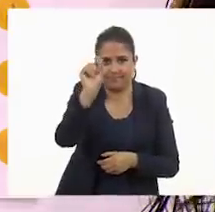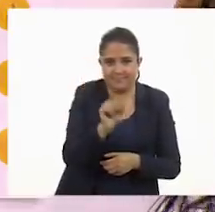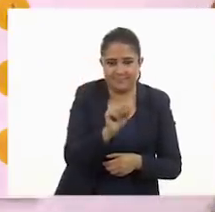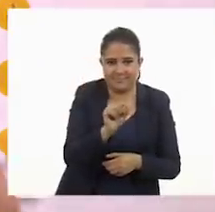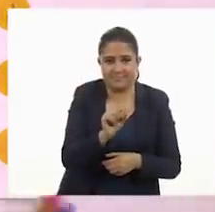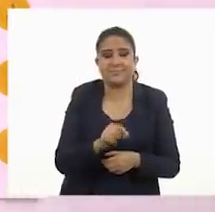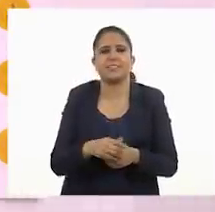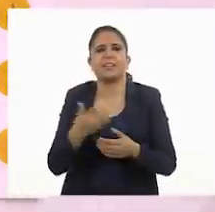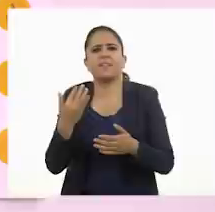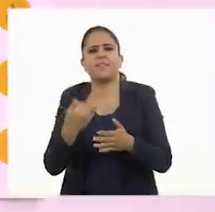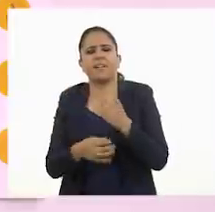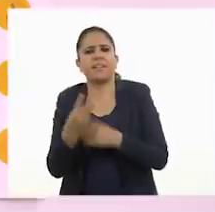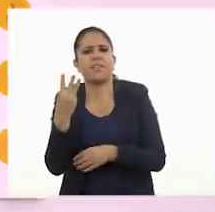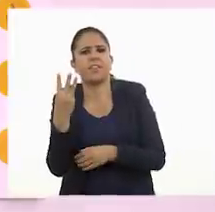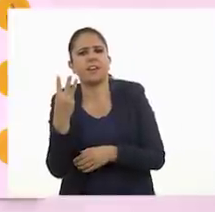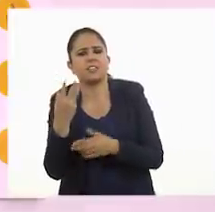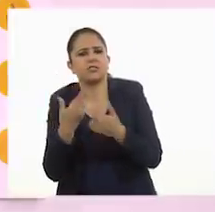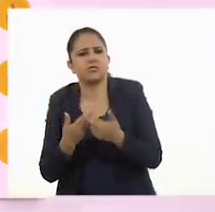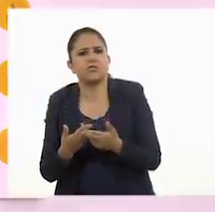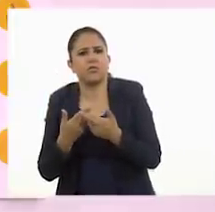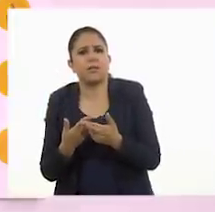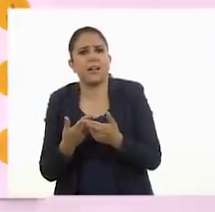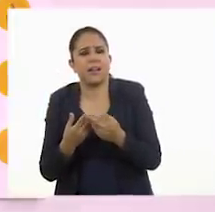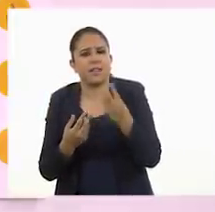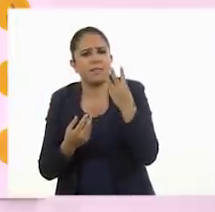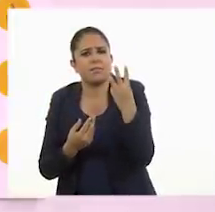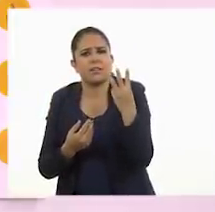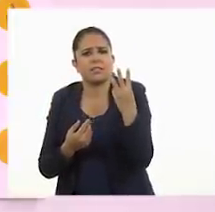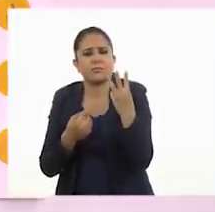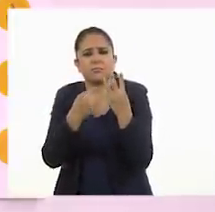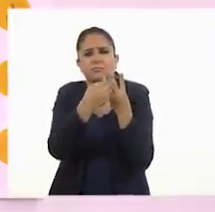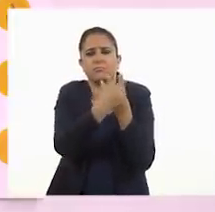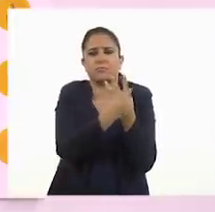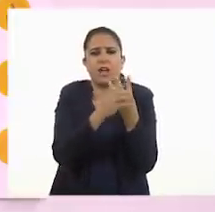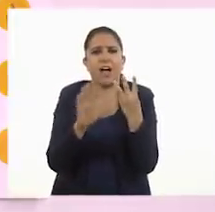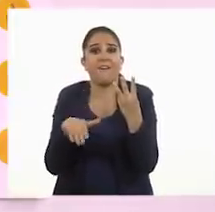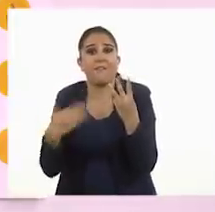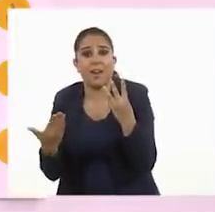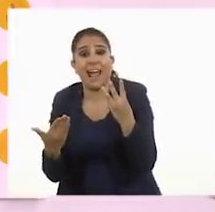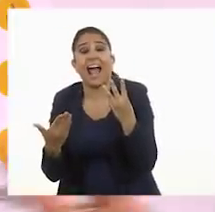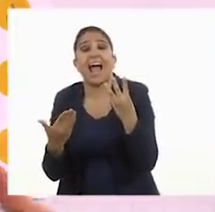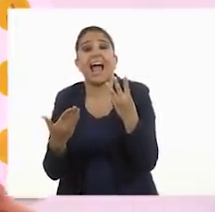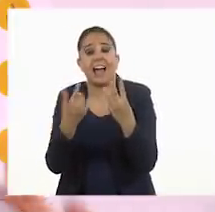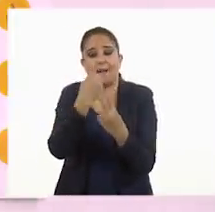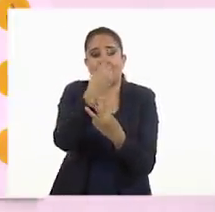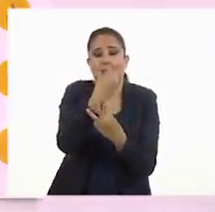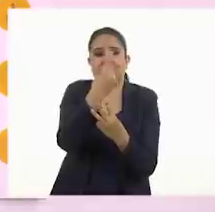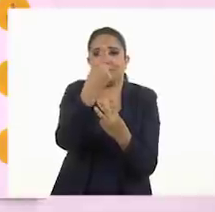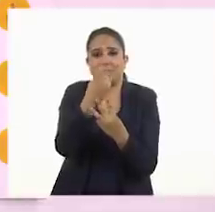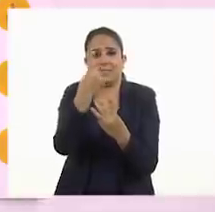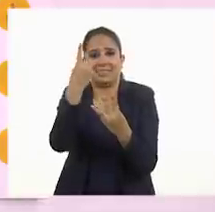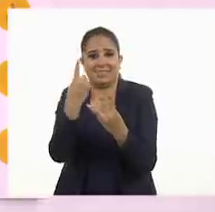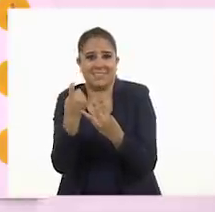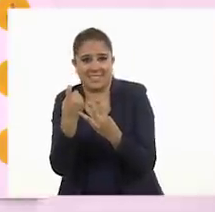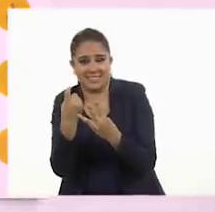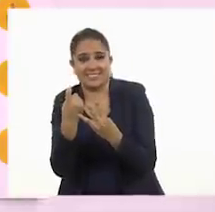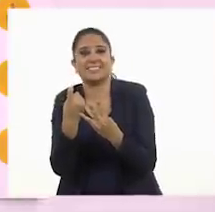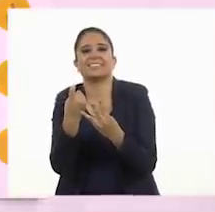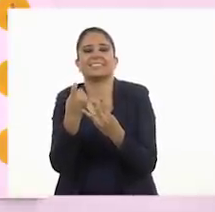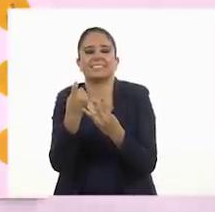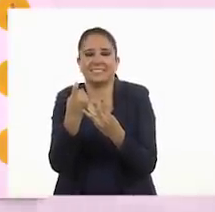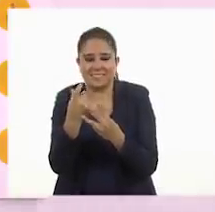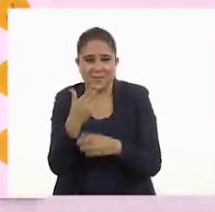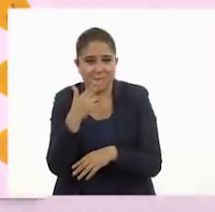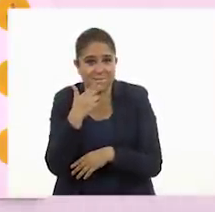Y los tres que sobraban son los que estaban afuera. ¡Son los pesos! Son los pesos. Entonces, vamos a